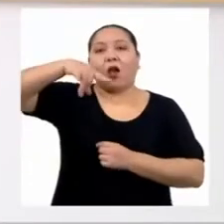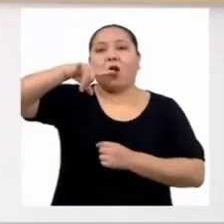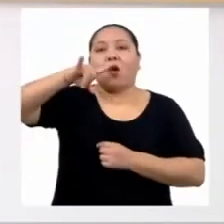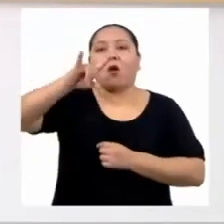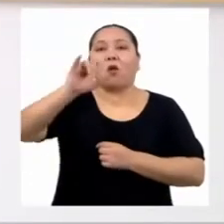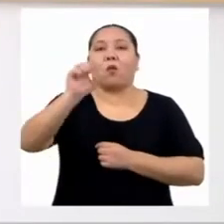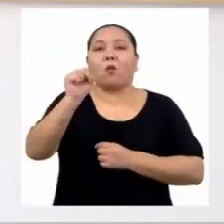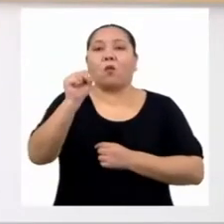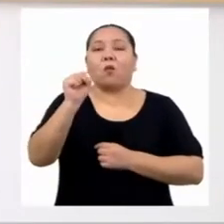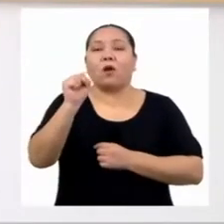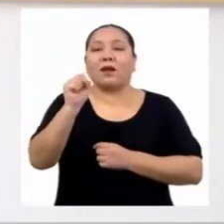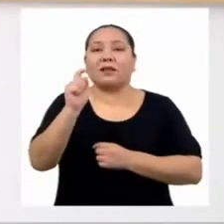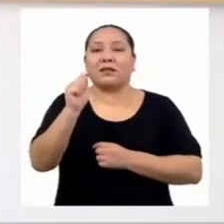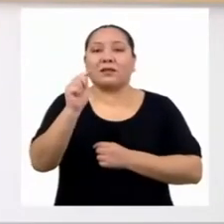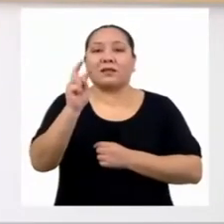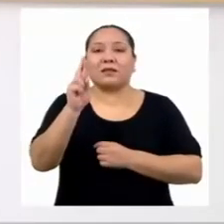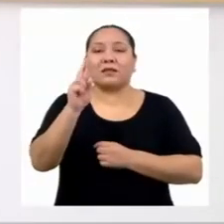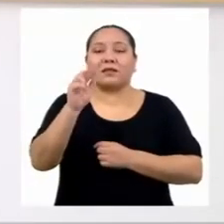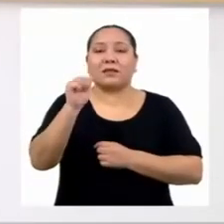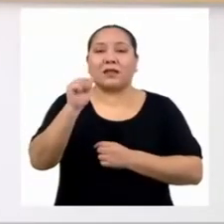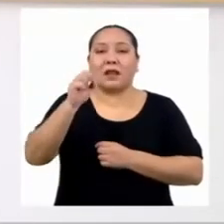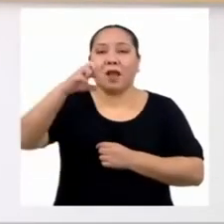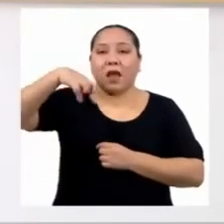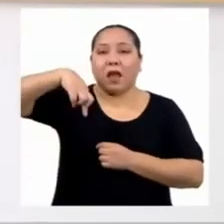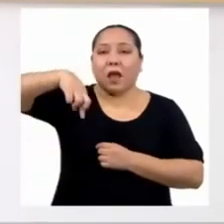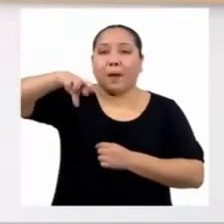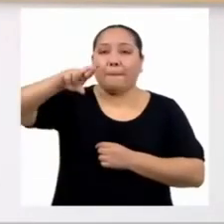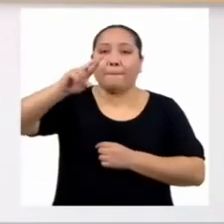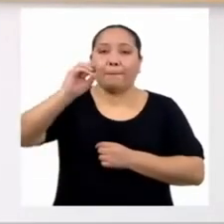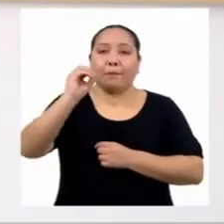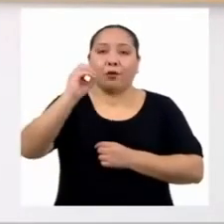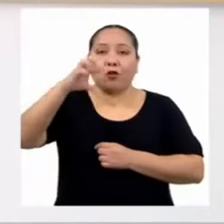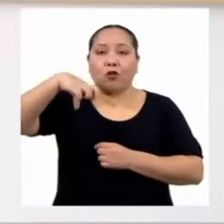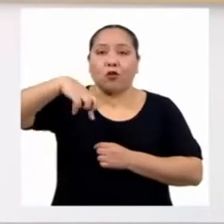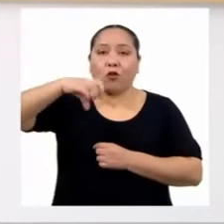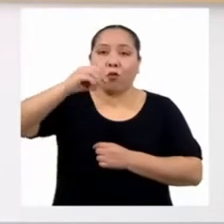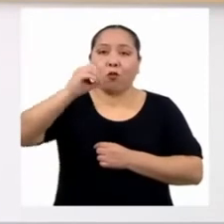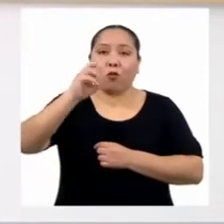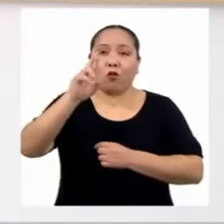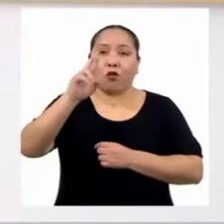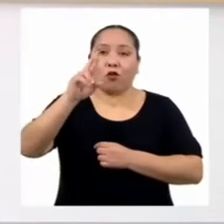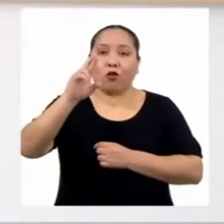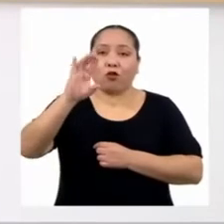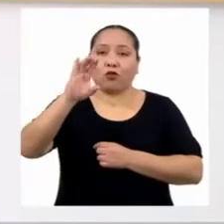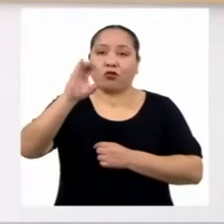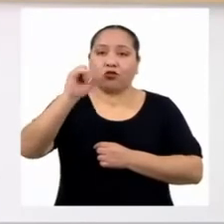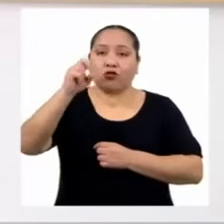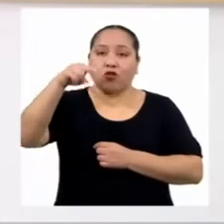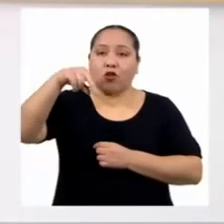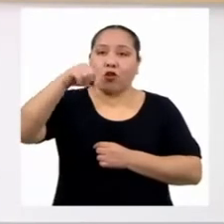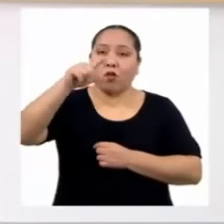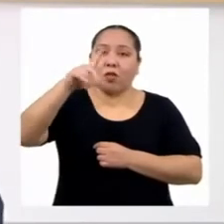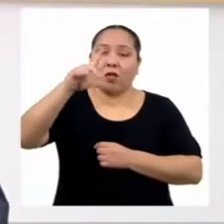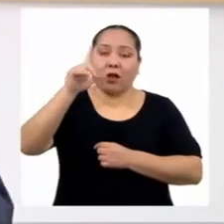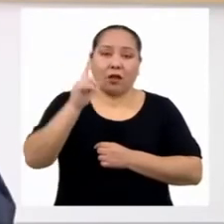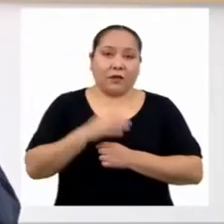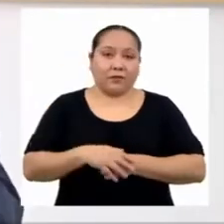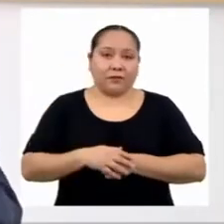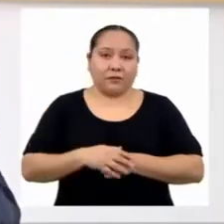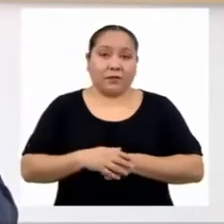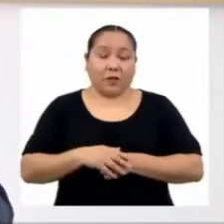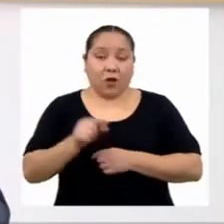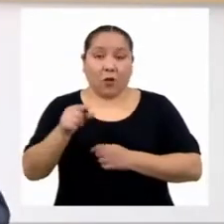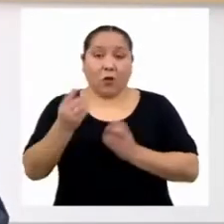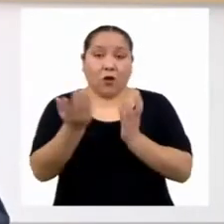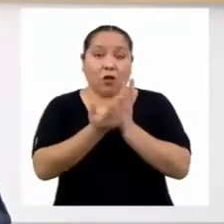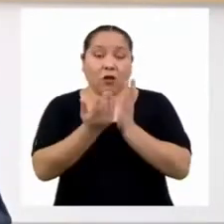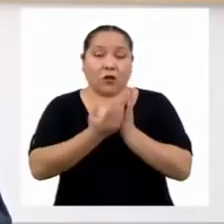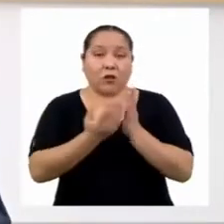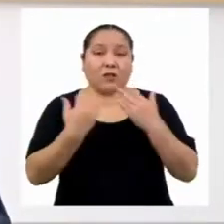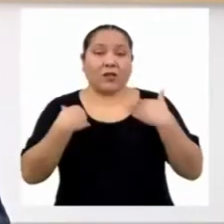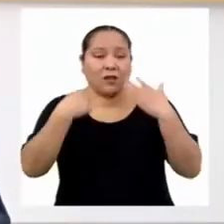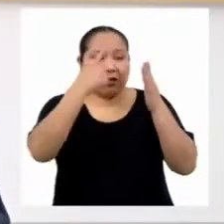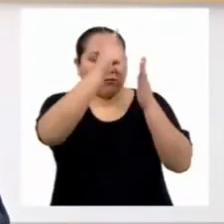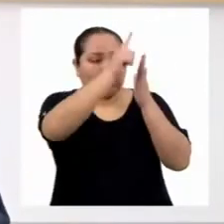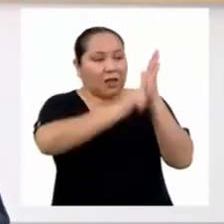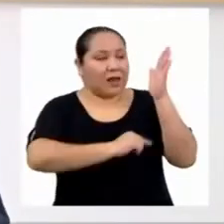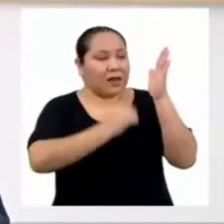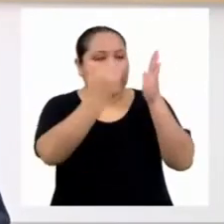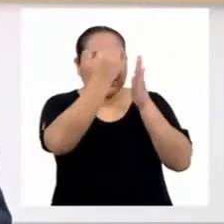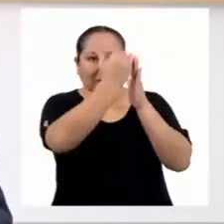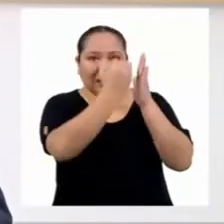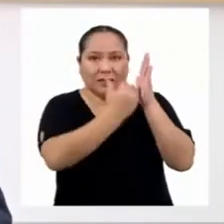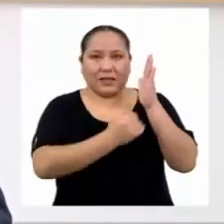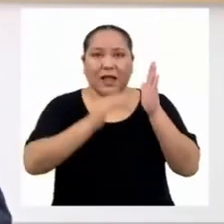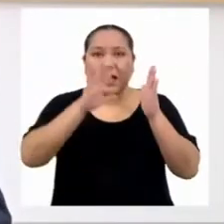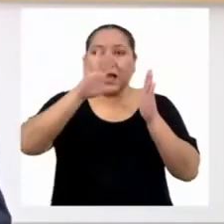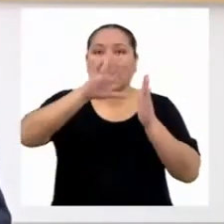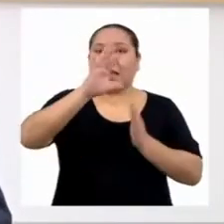Como la institución educativa cuenta con la lista de todos los integrantes de la comunidad educativa de nivel secundaria, 500 personas en total. Por